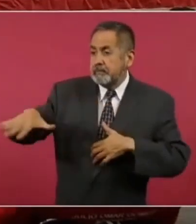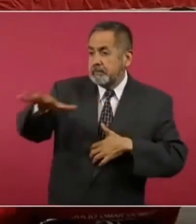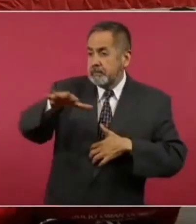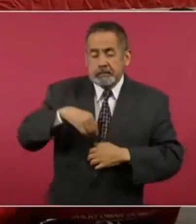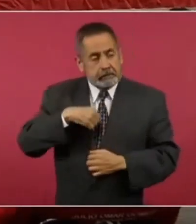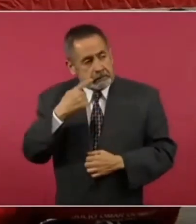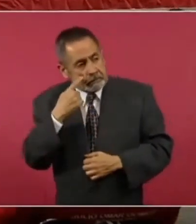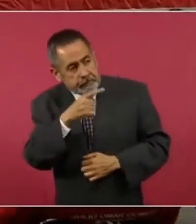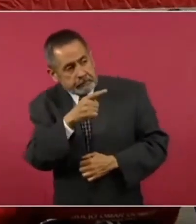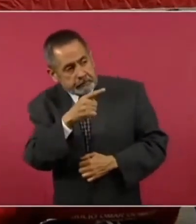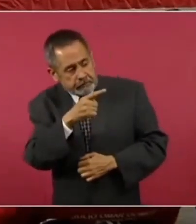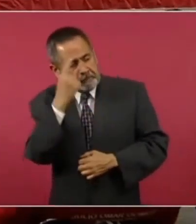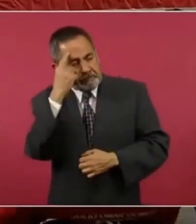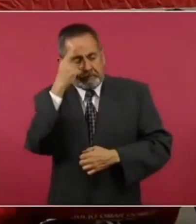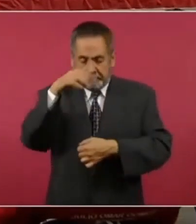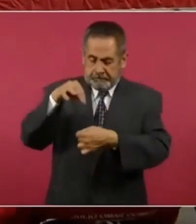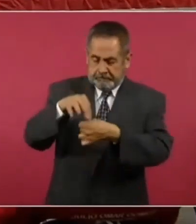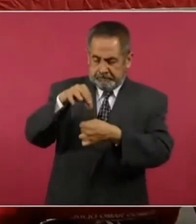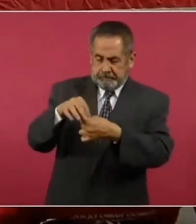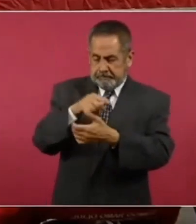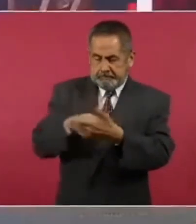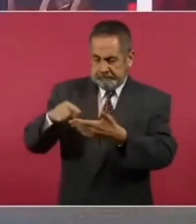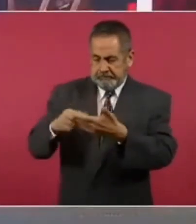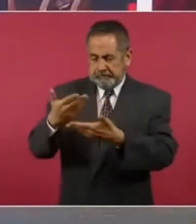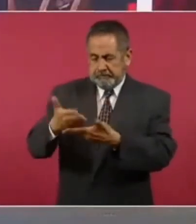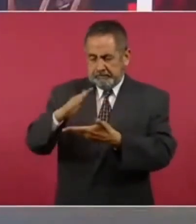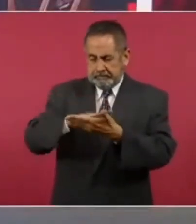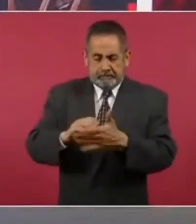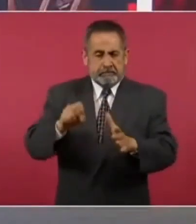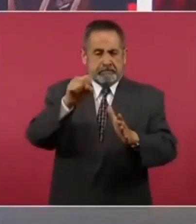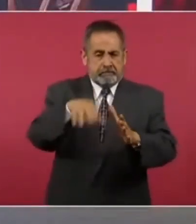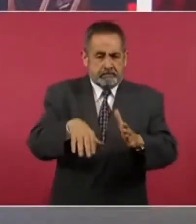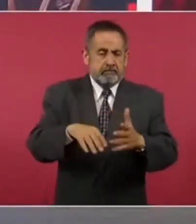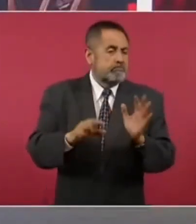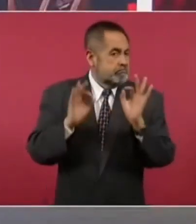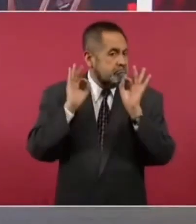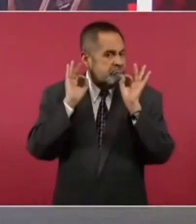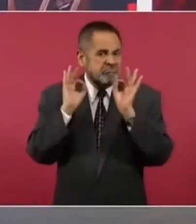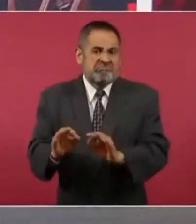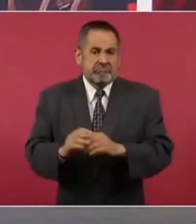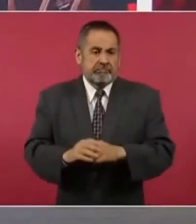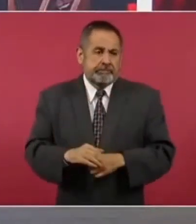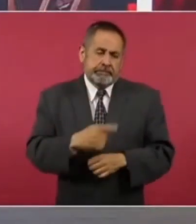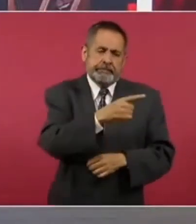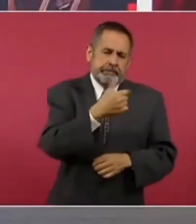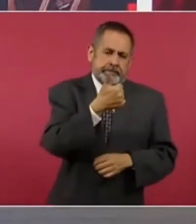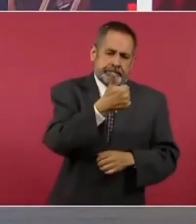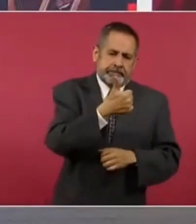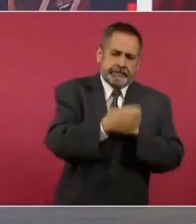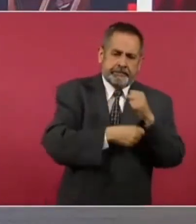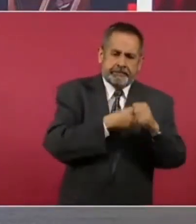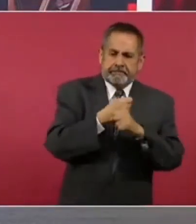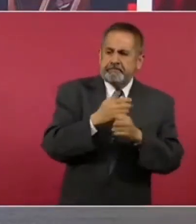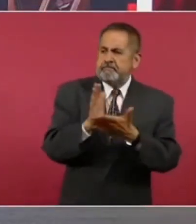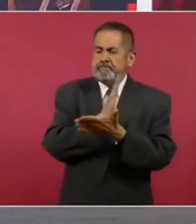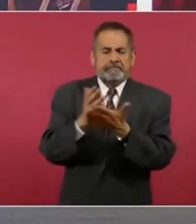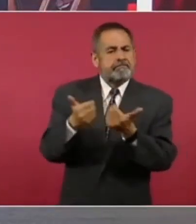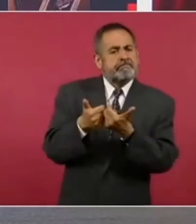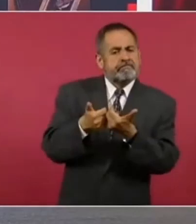y por sólo seis años resultó independiente de los otros dos poderes